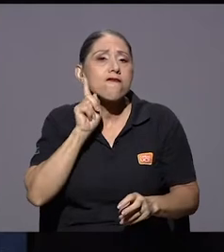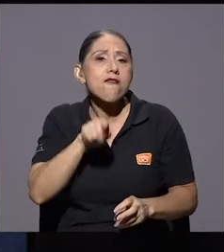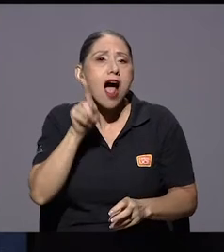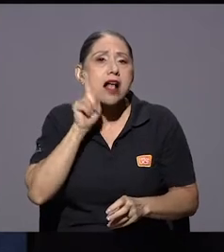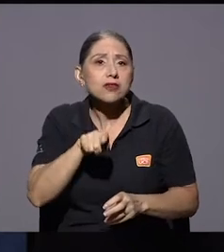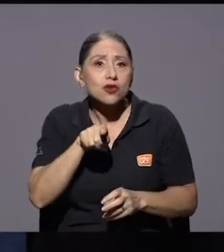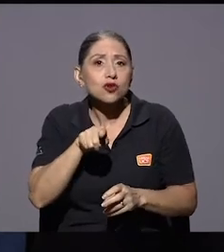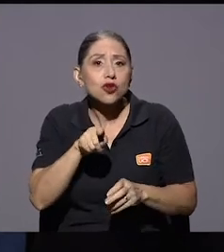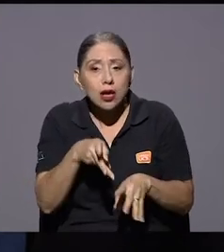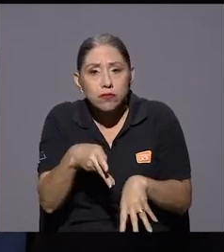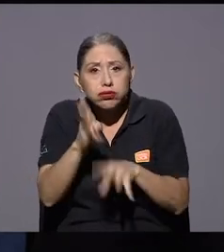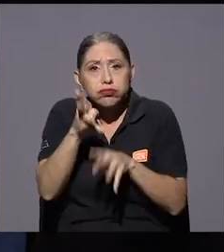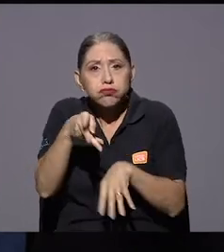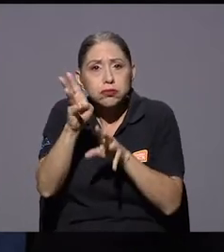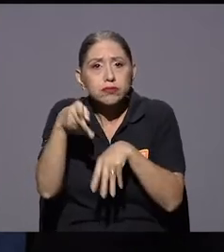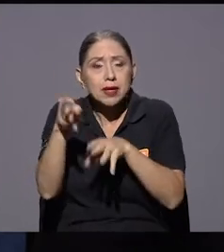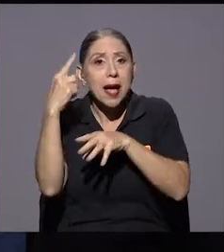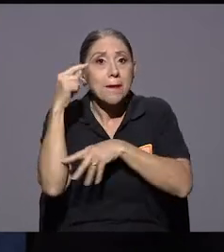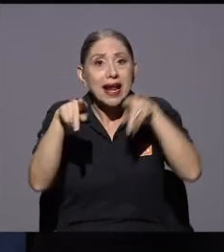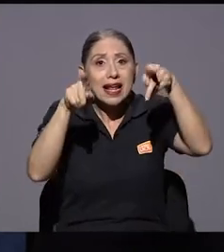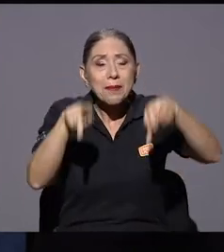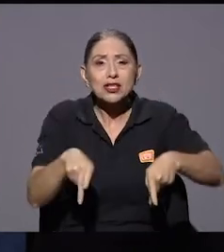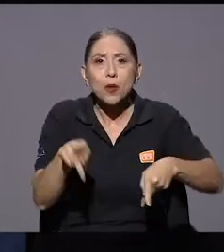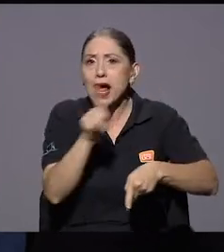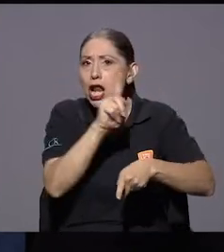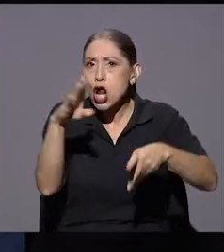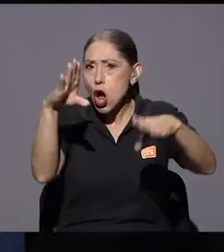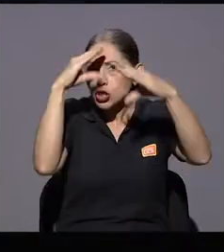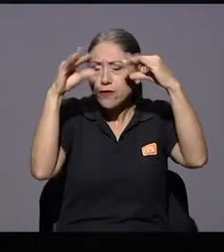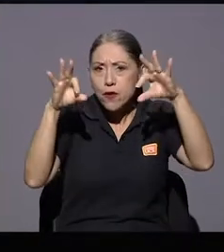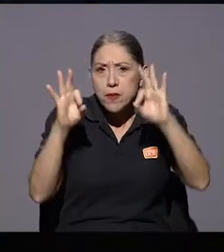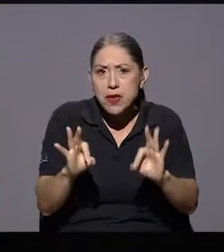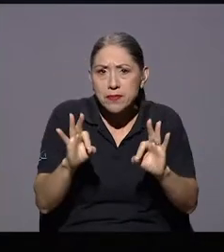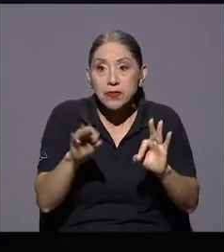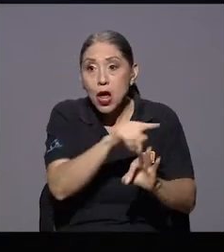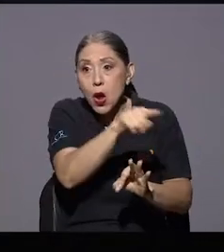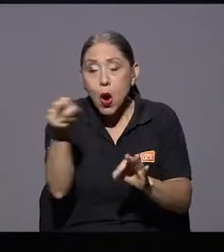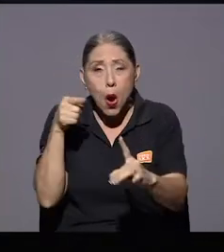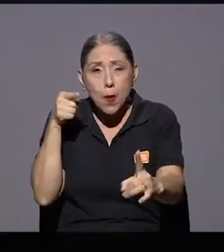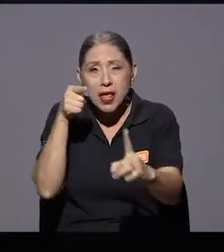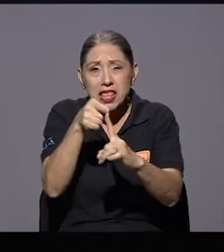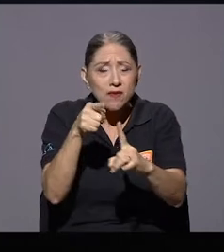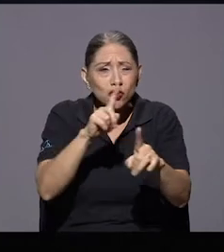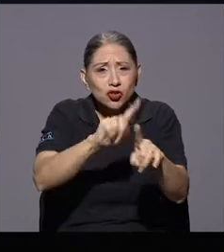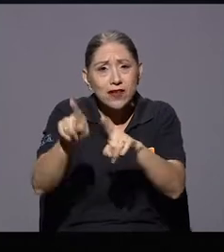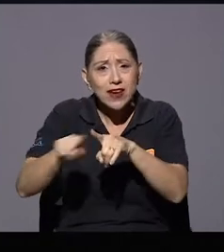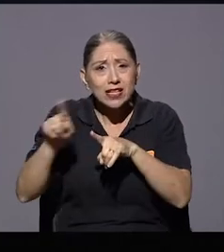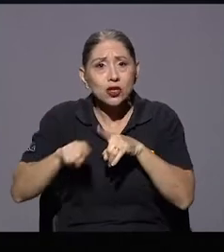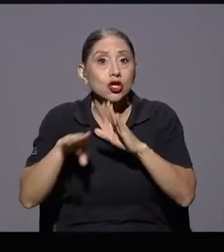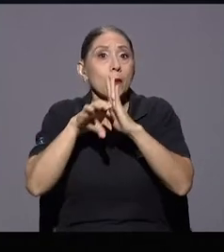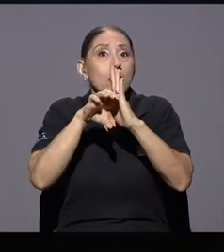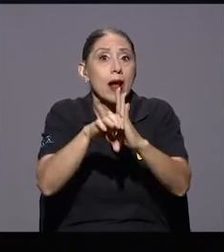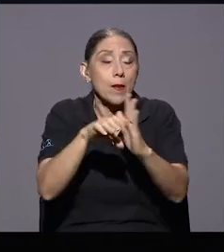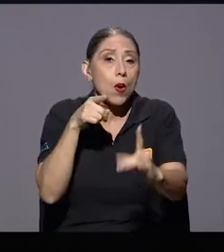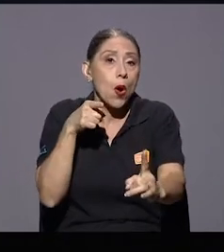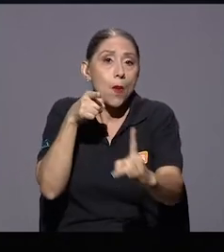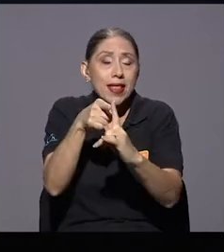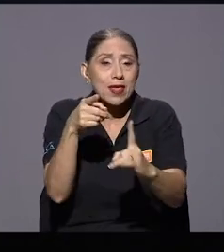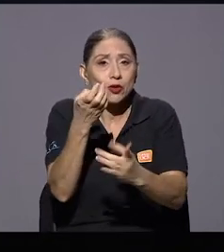crean para desinformar y conseguir objetivos diversos pensemos en polarizar objetivos económicos